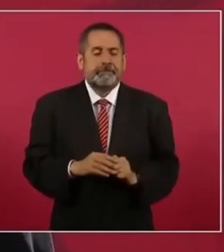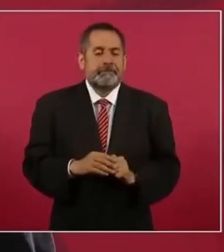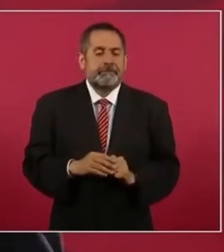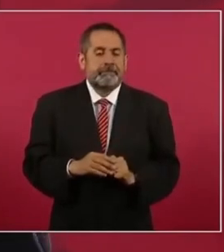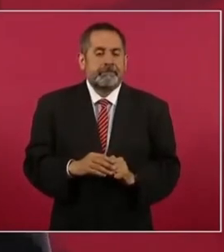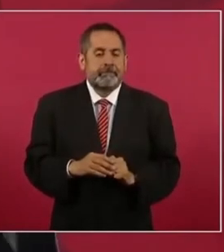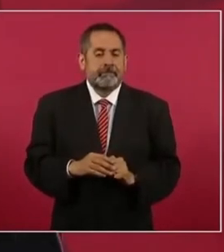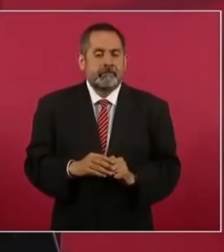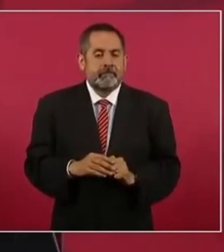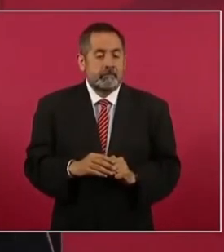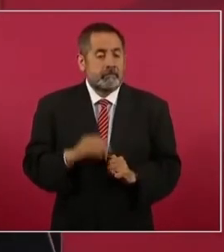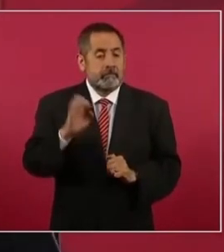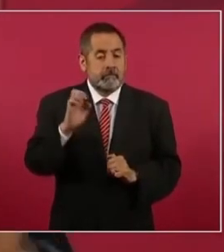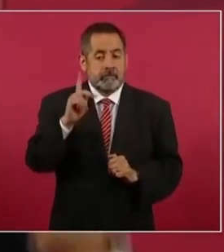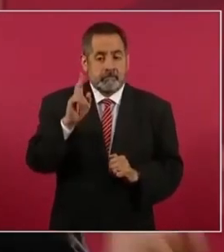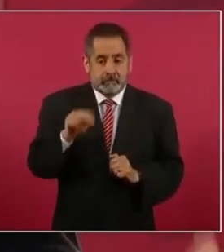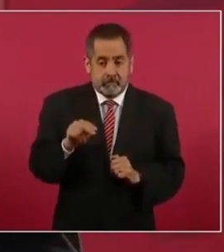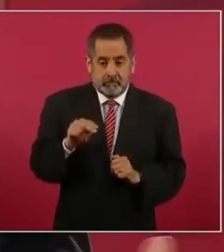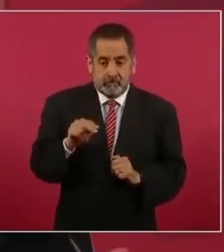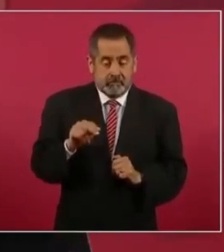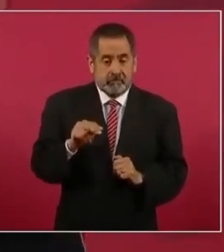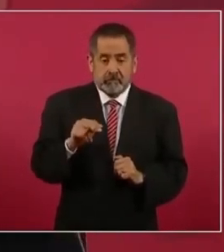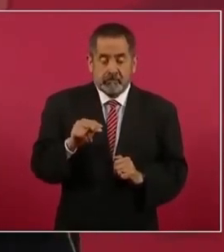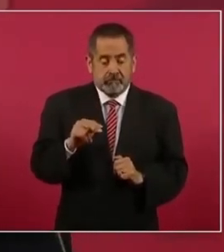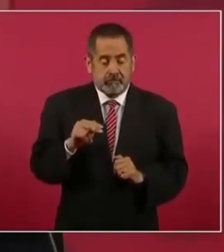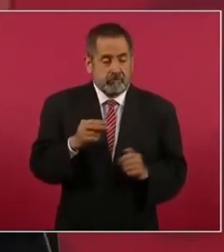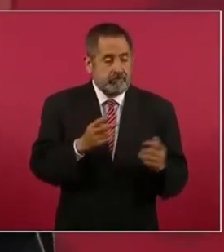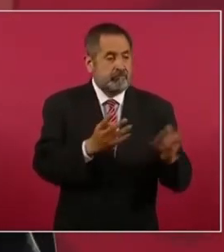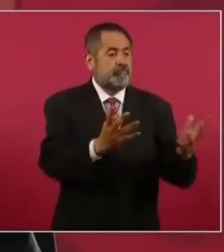Y tengo información que lo fueron a ver